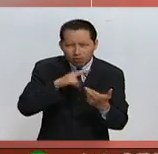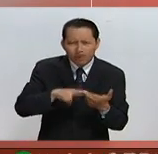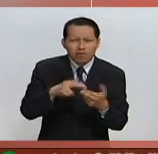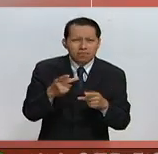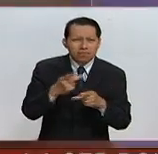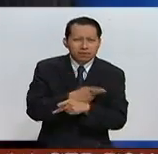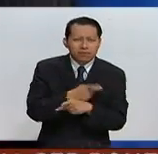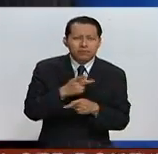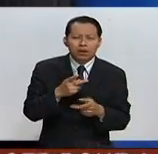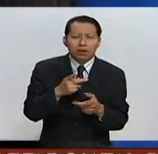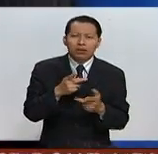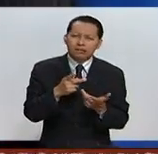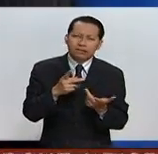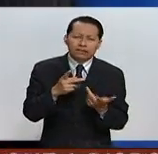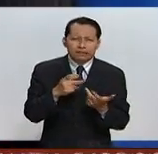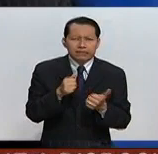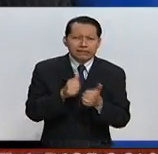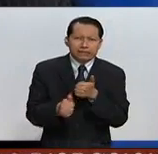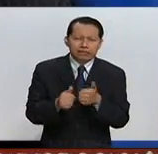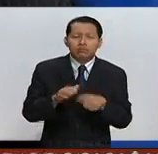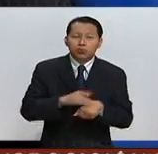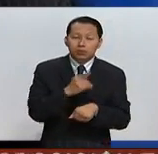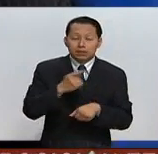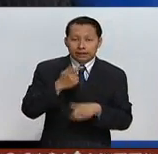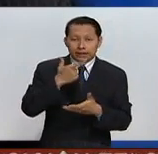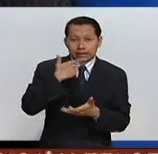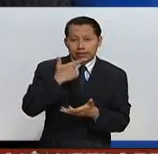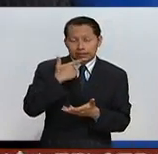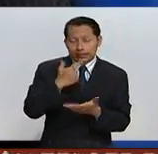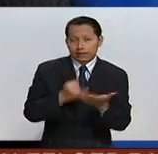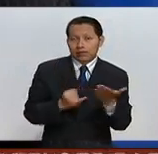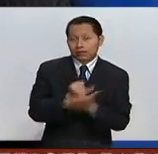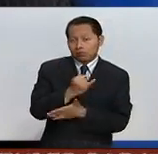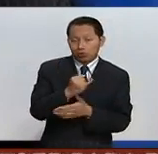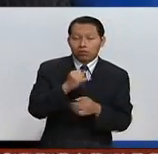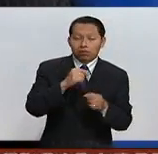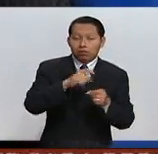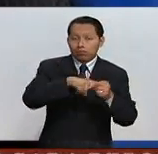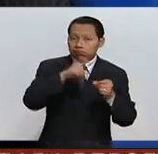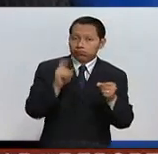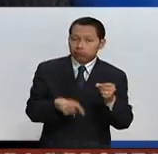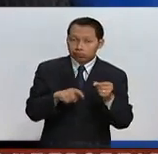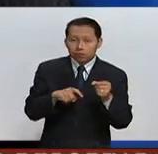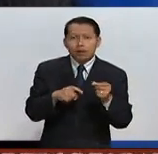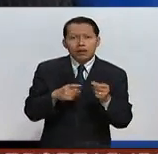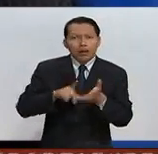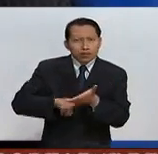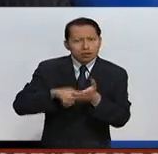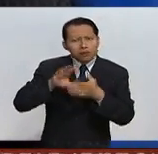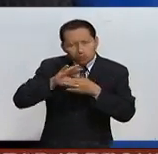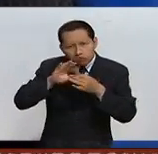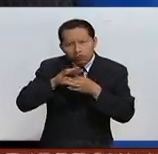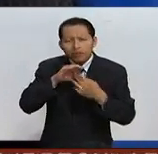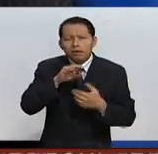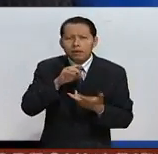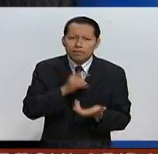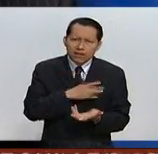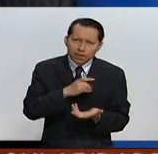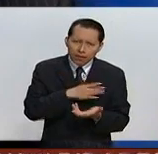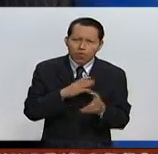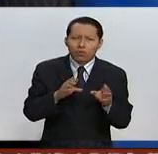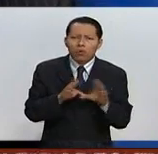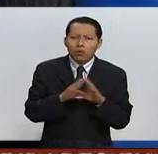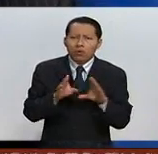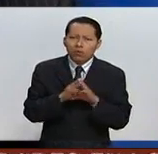que ver mucho en la decisión de los británicos para separarse. Se habla del miedo, se habla de esta visión conservadora,